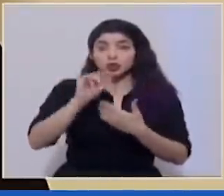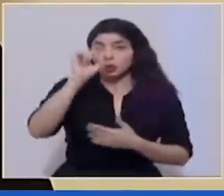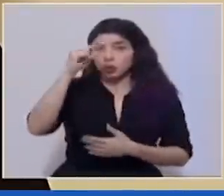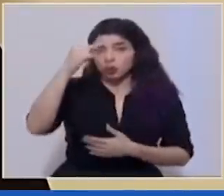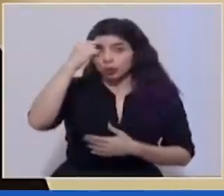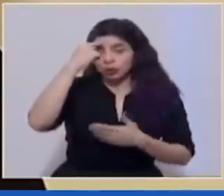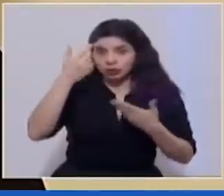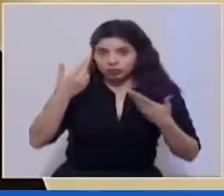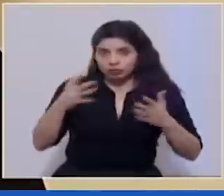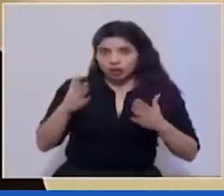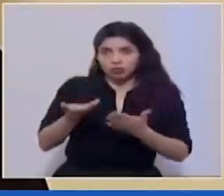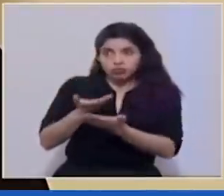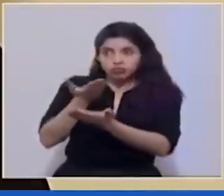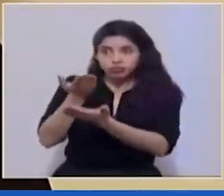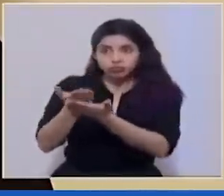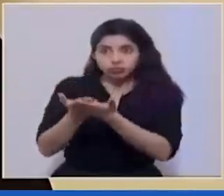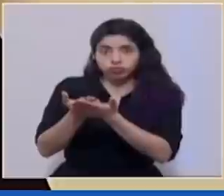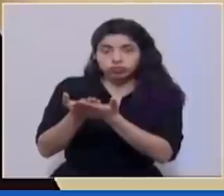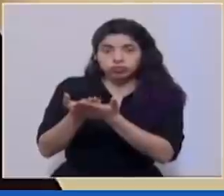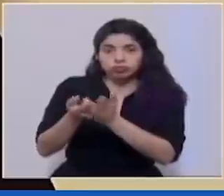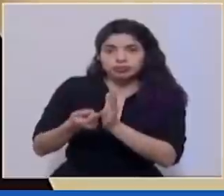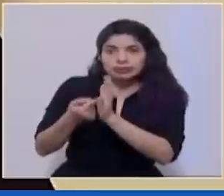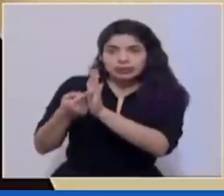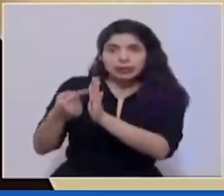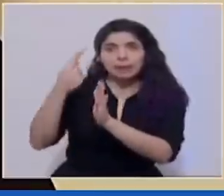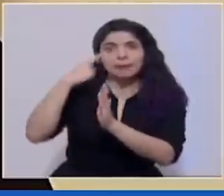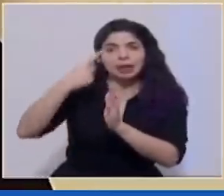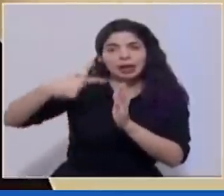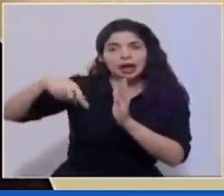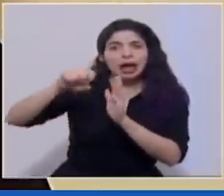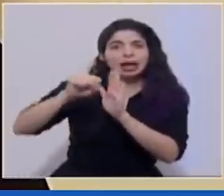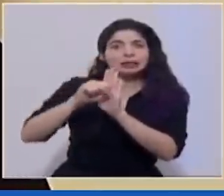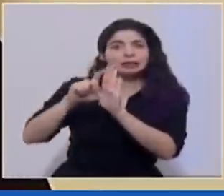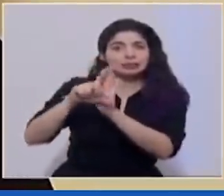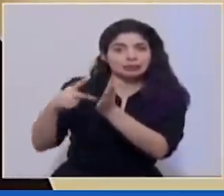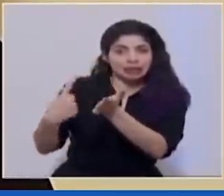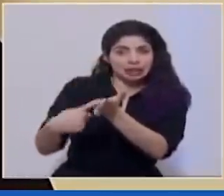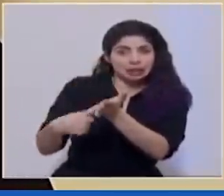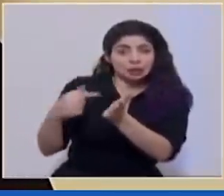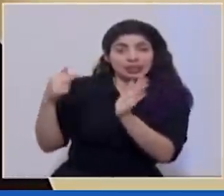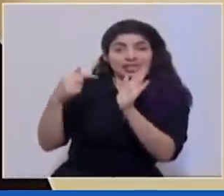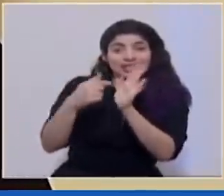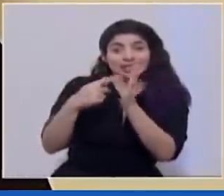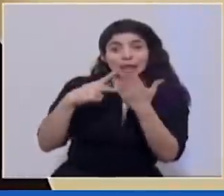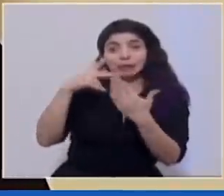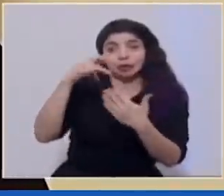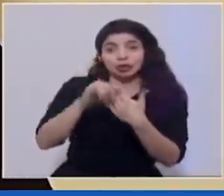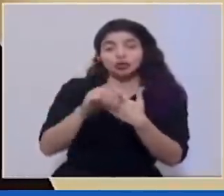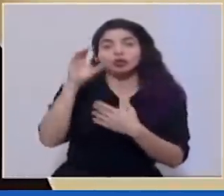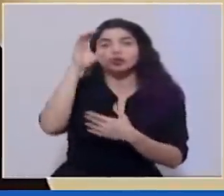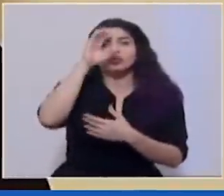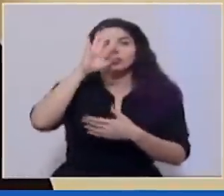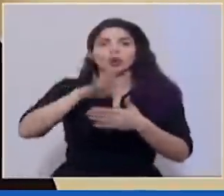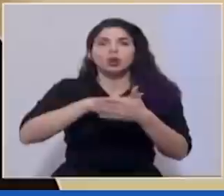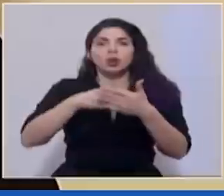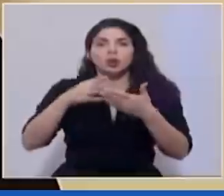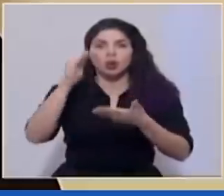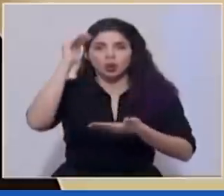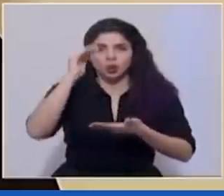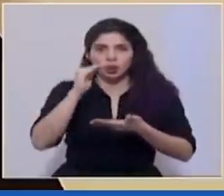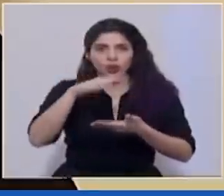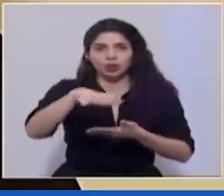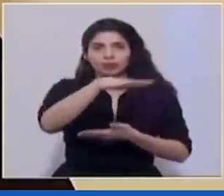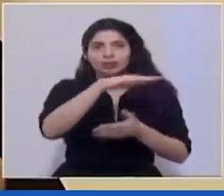Gobierno de la República para conocimiento y discusión de la Asamblea es justamente el proyecto de reducción de jornadas en el sector